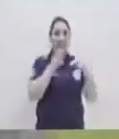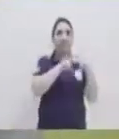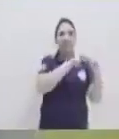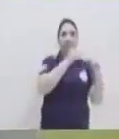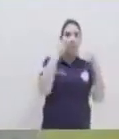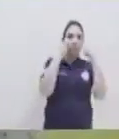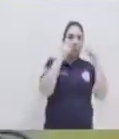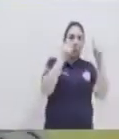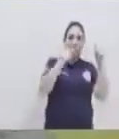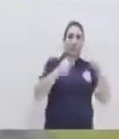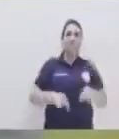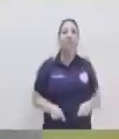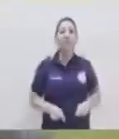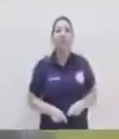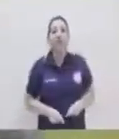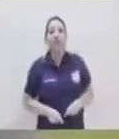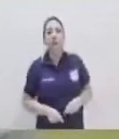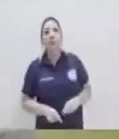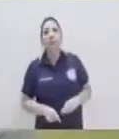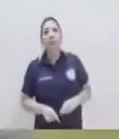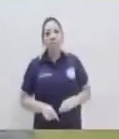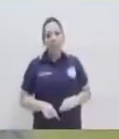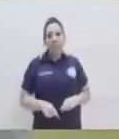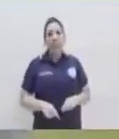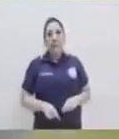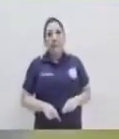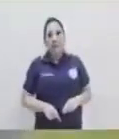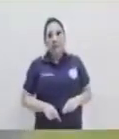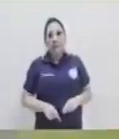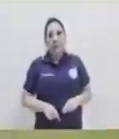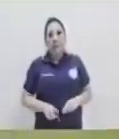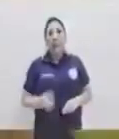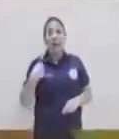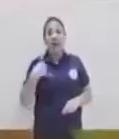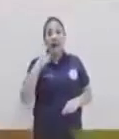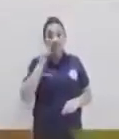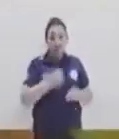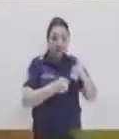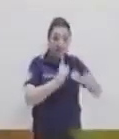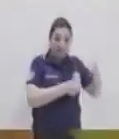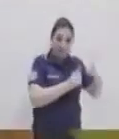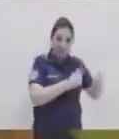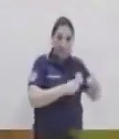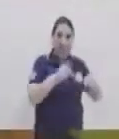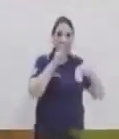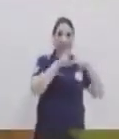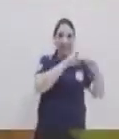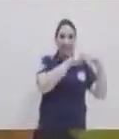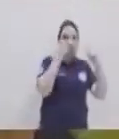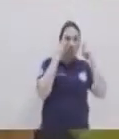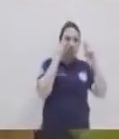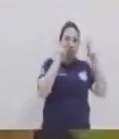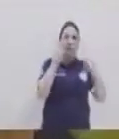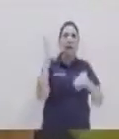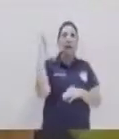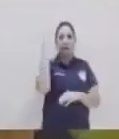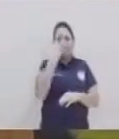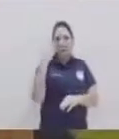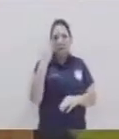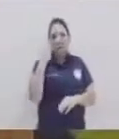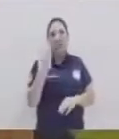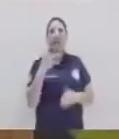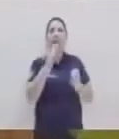decirlo bien, es música académica, lo podemos mencionar, ¿verdad? Entonces, hay una pieza muy linda, bueno,